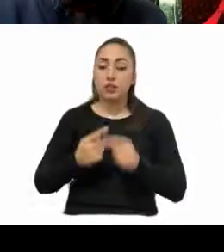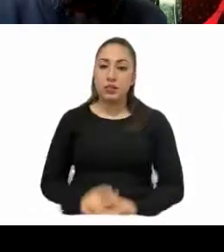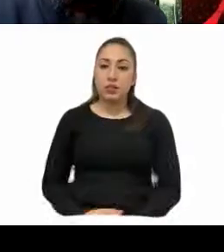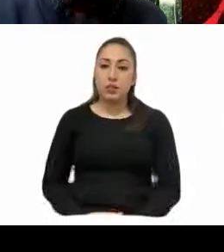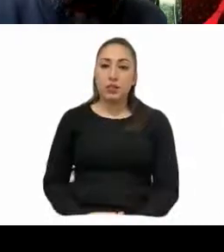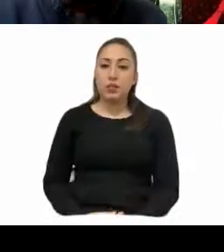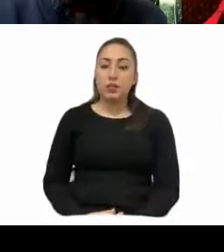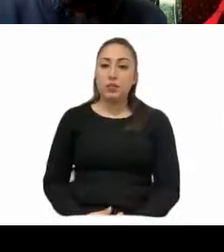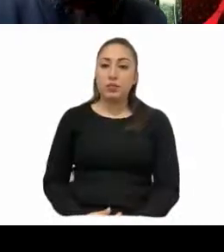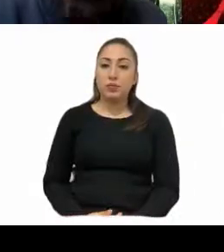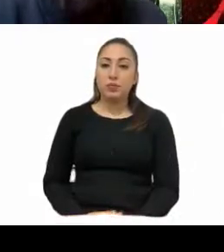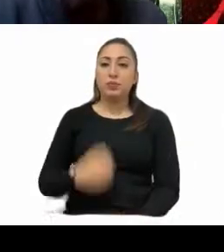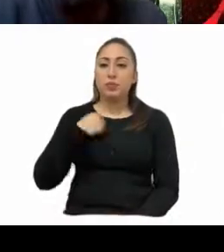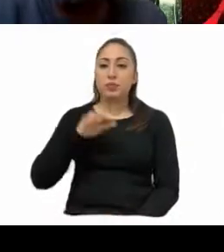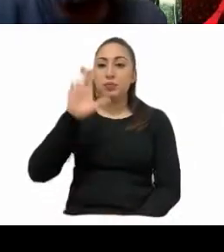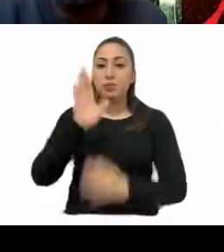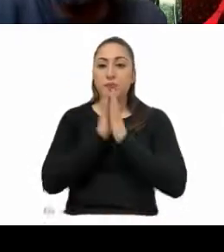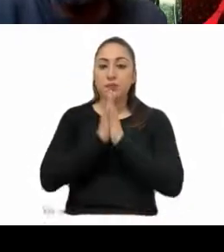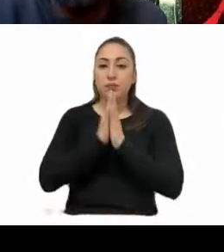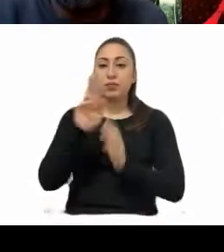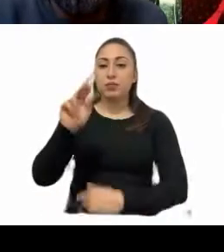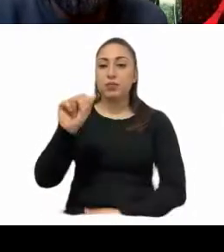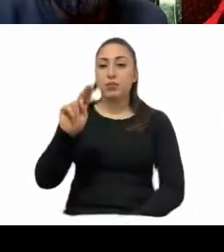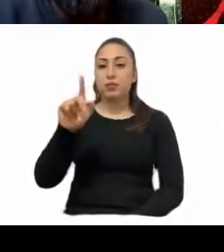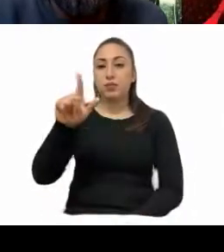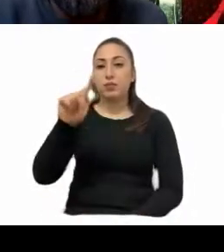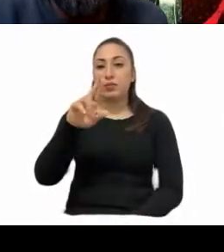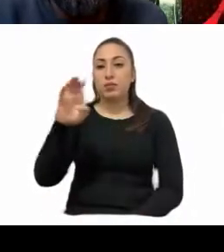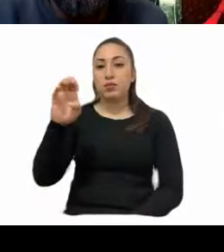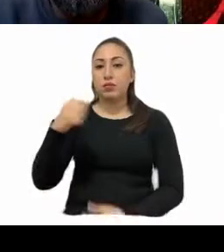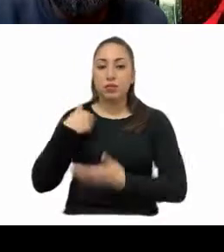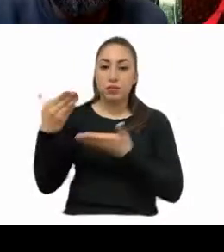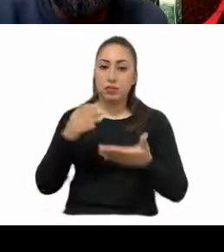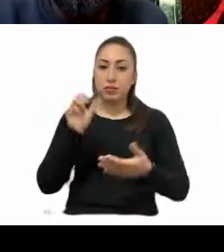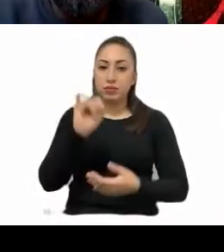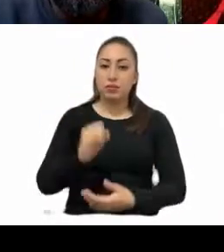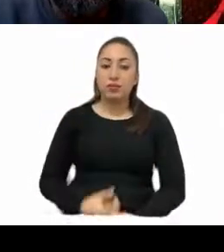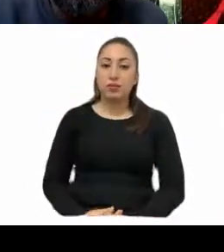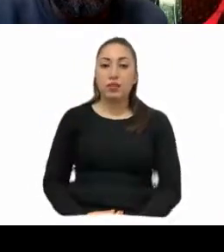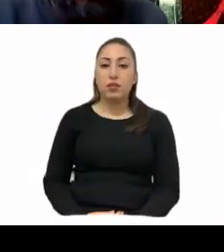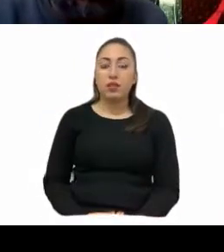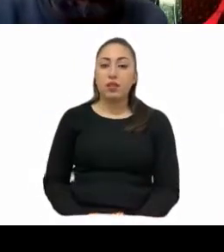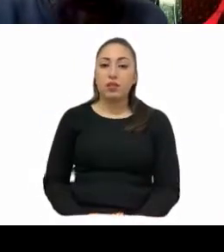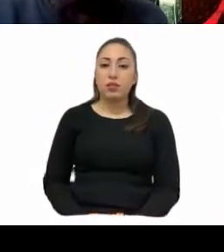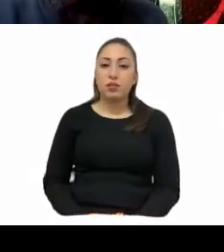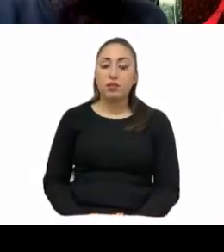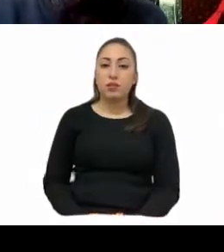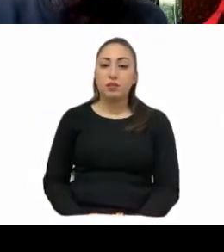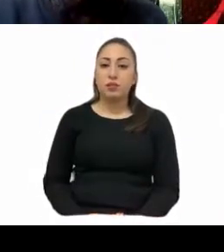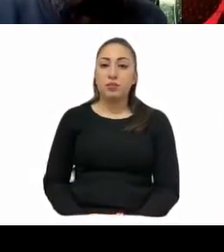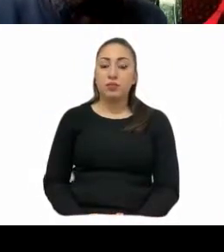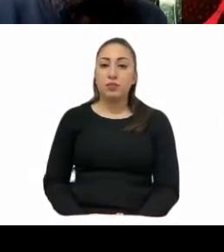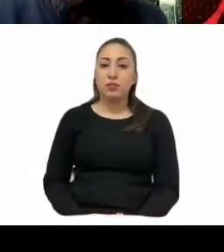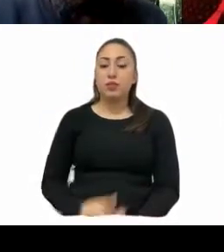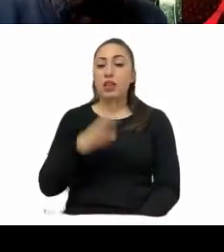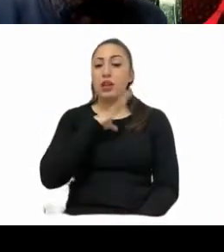Yo diputada por favor. Raúl Torres presente. Muy bien. Gracias. Hay seis